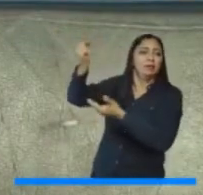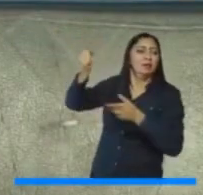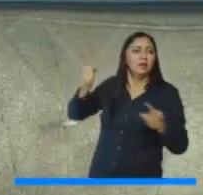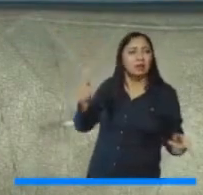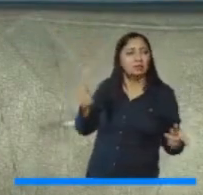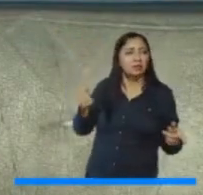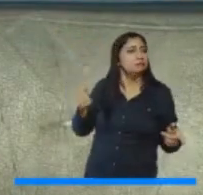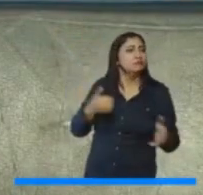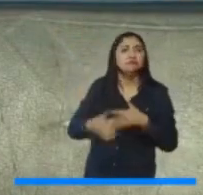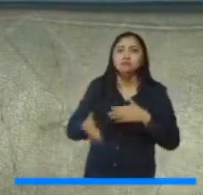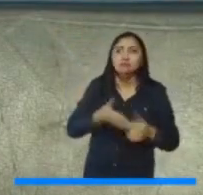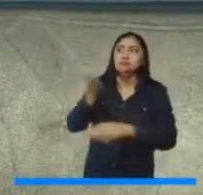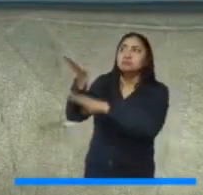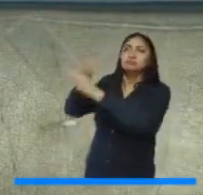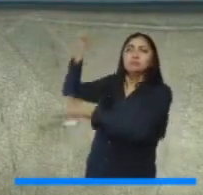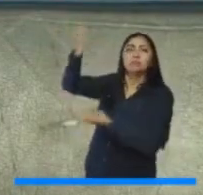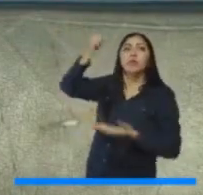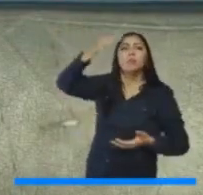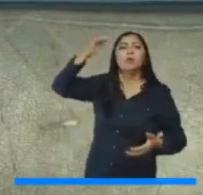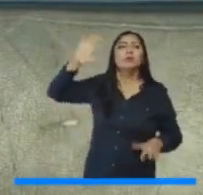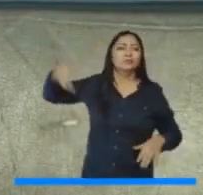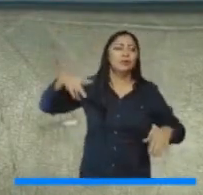universidad pública la desfinanciaron hace 30 años.